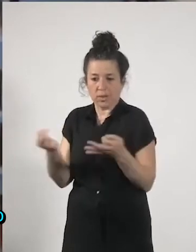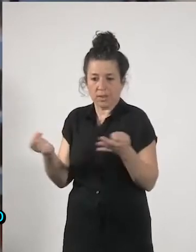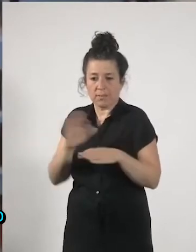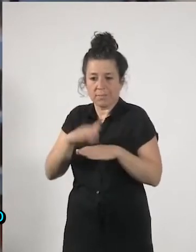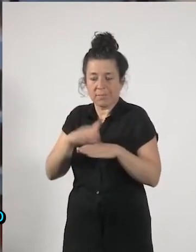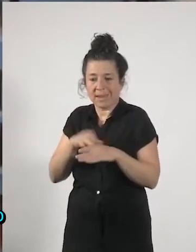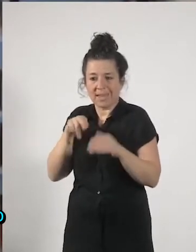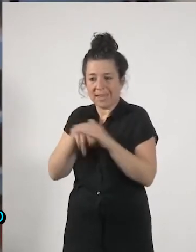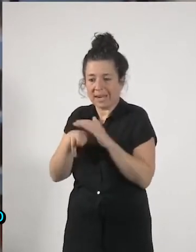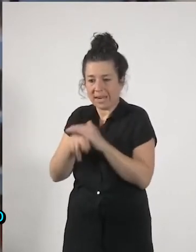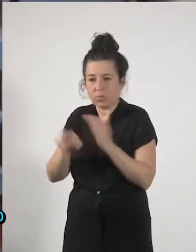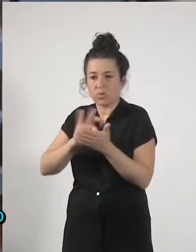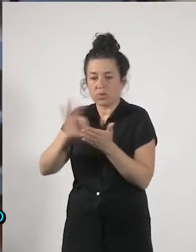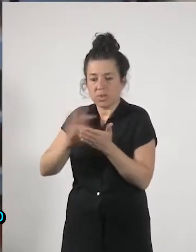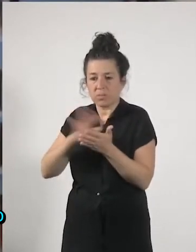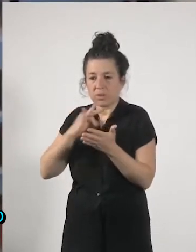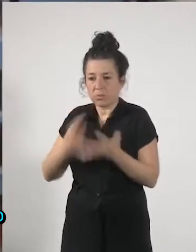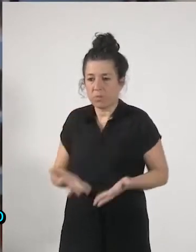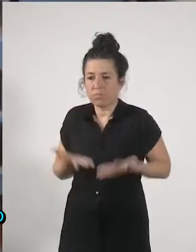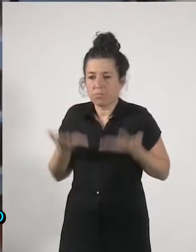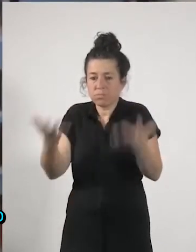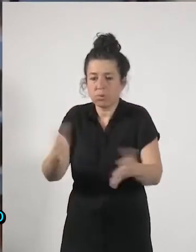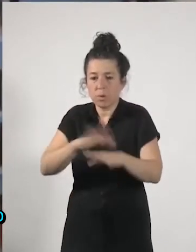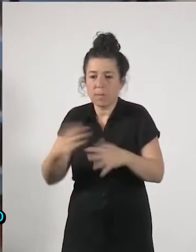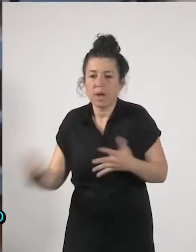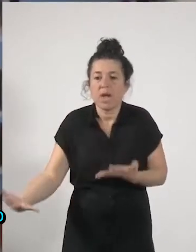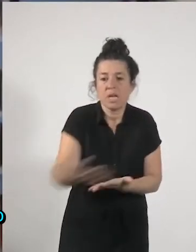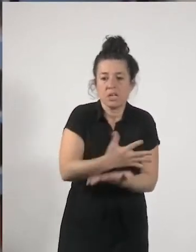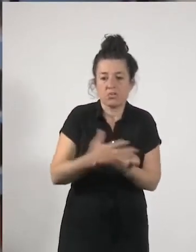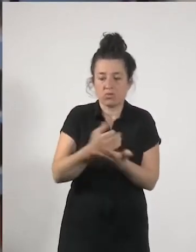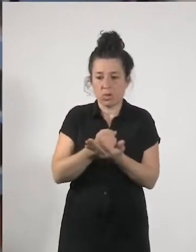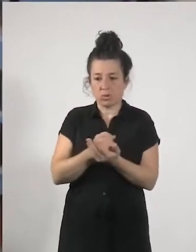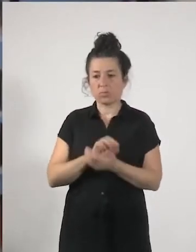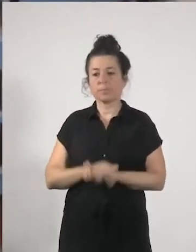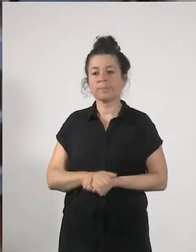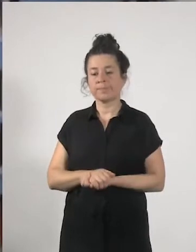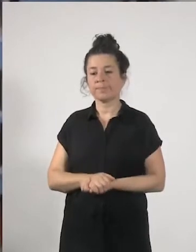el mundo y a la gente más en posituación